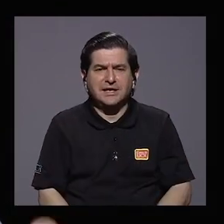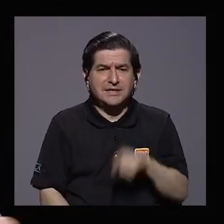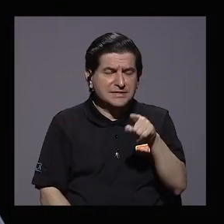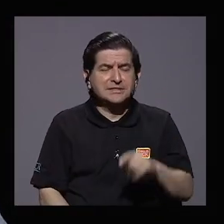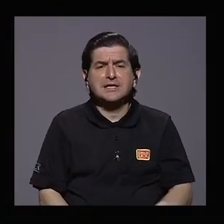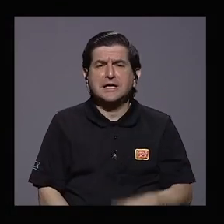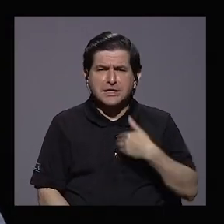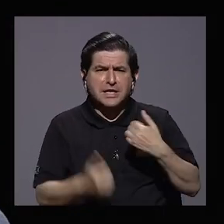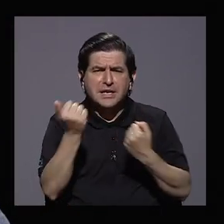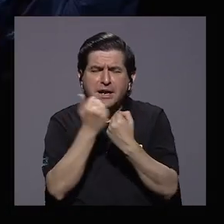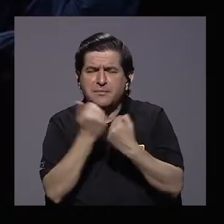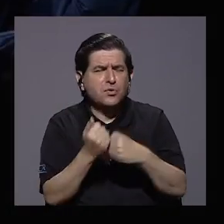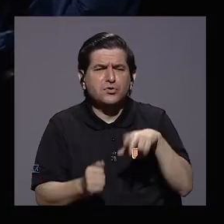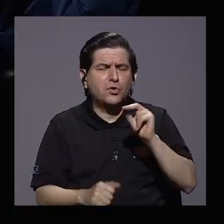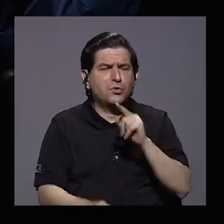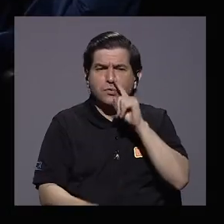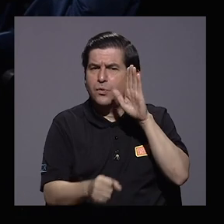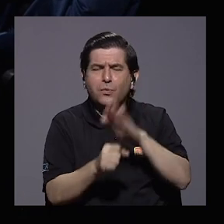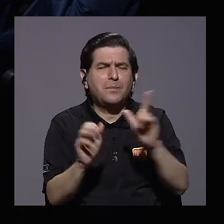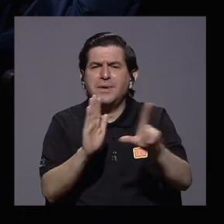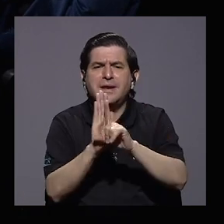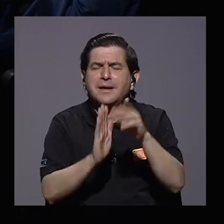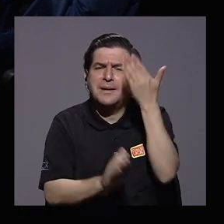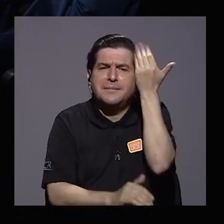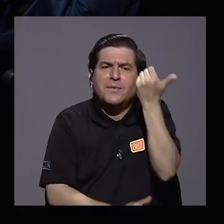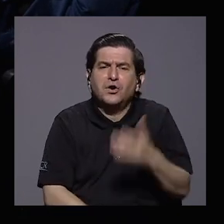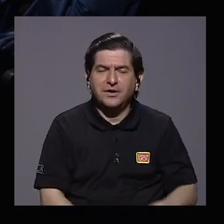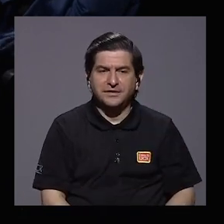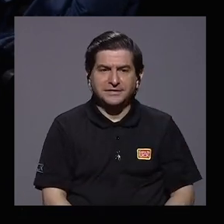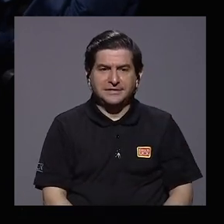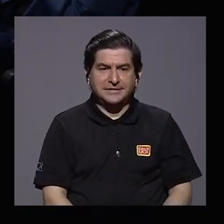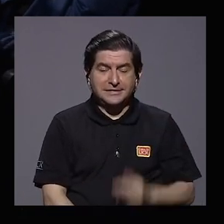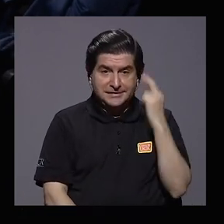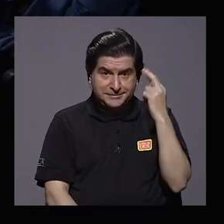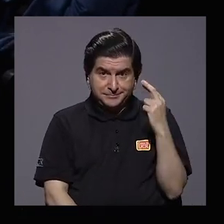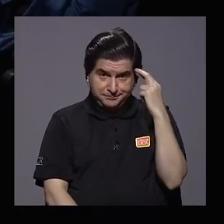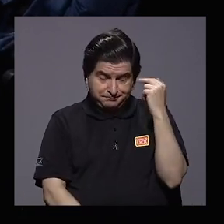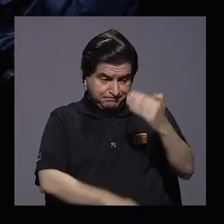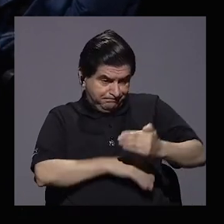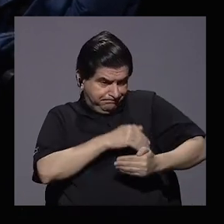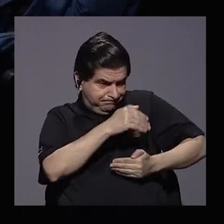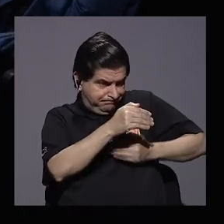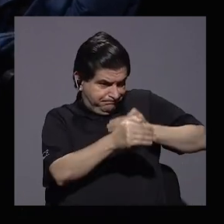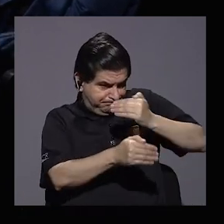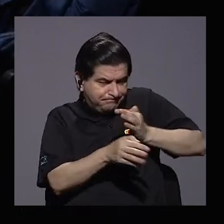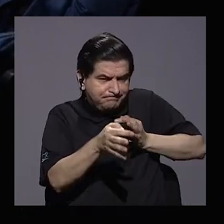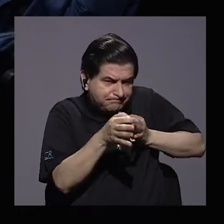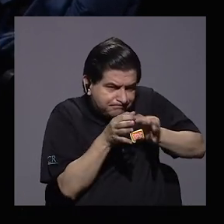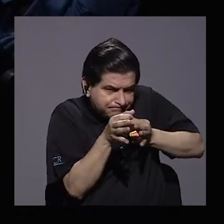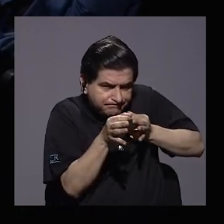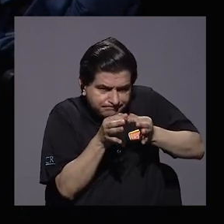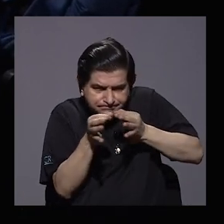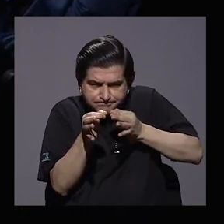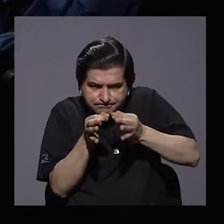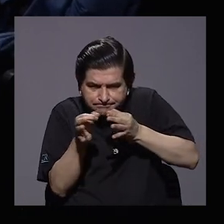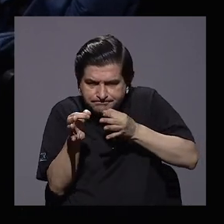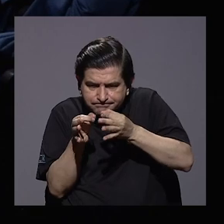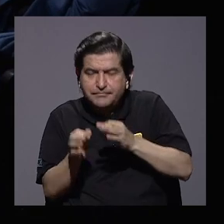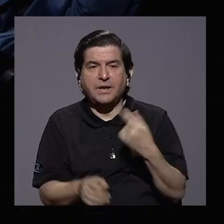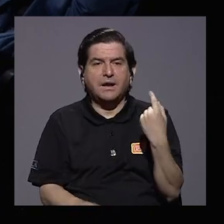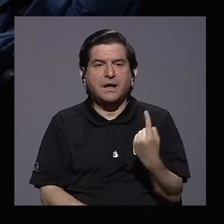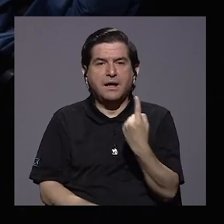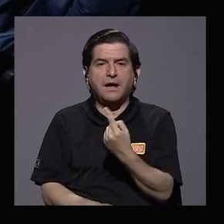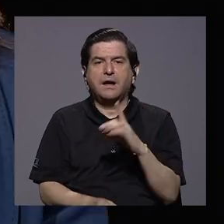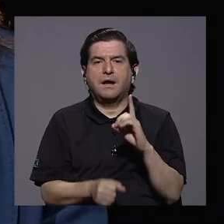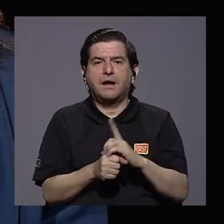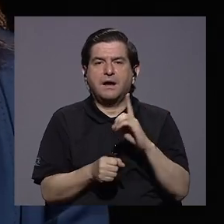un proyecto si tiene tanto respaldo? Sí, ha sido un proceso de explicar uno por uno de